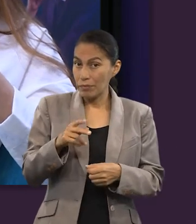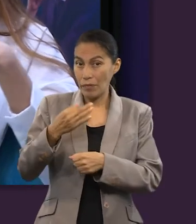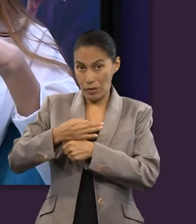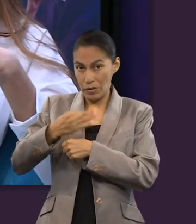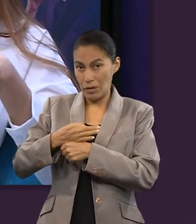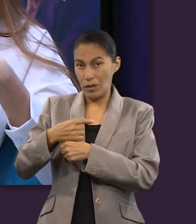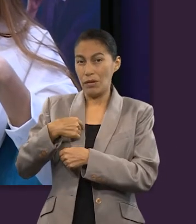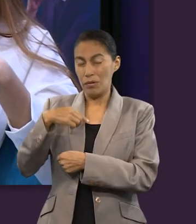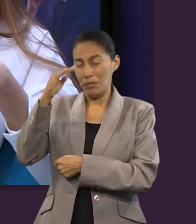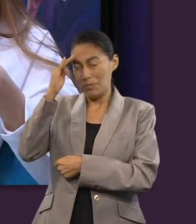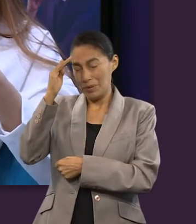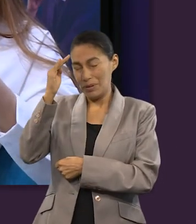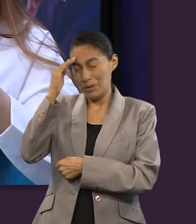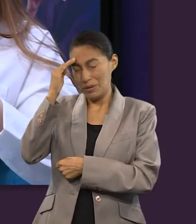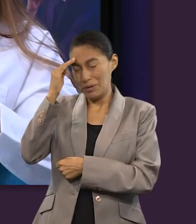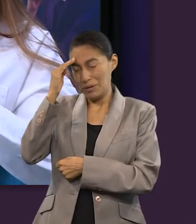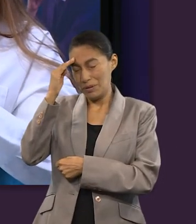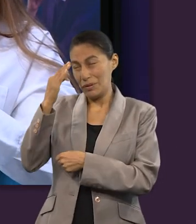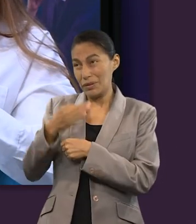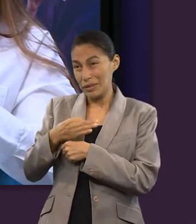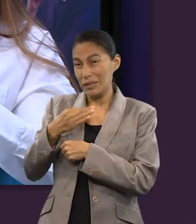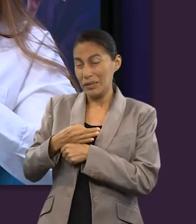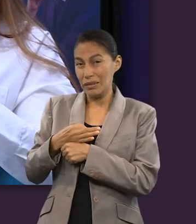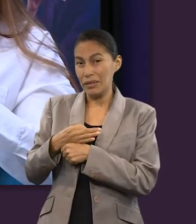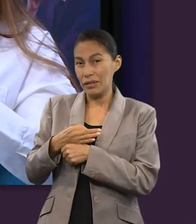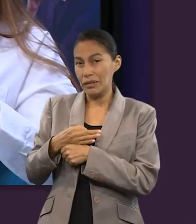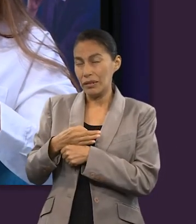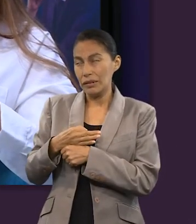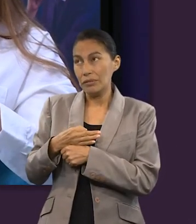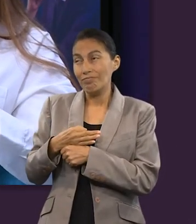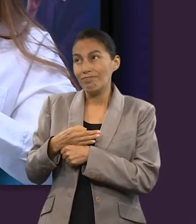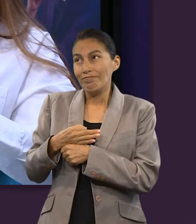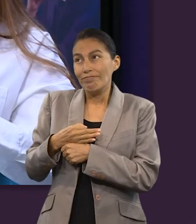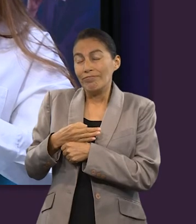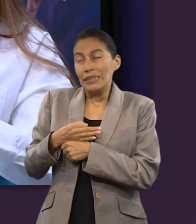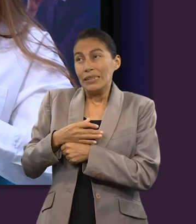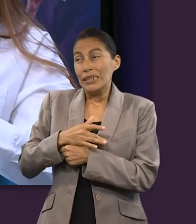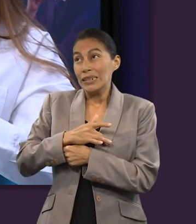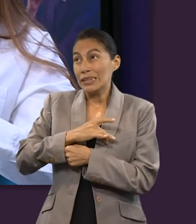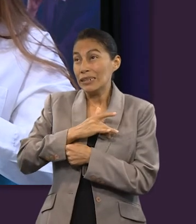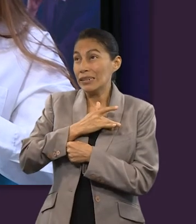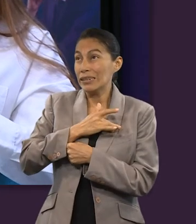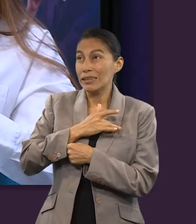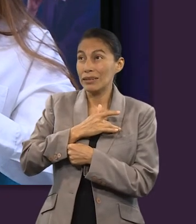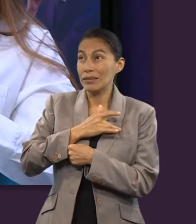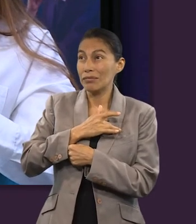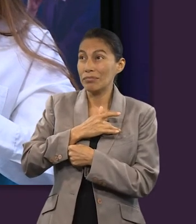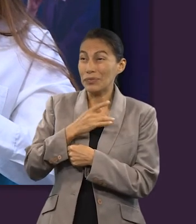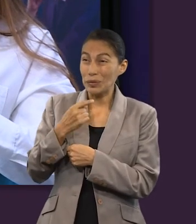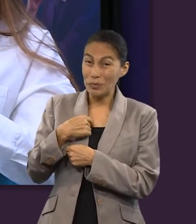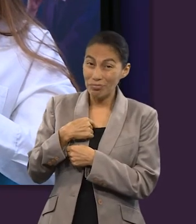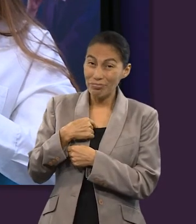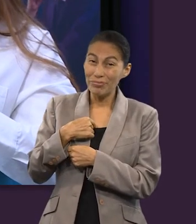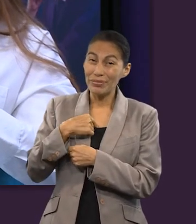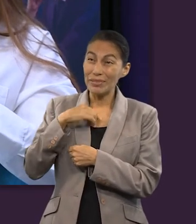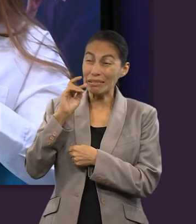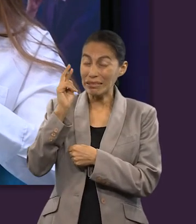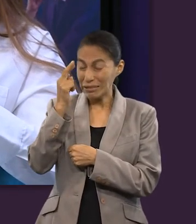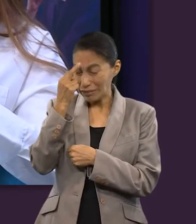ahora, preguntándome sobre esto hoy, yo siento que al verlo voy a